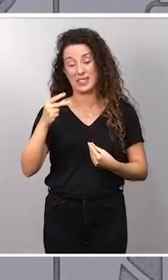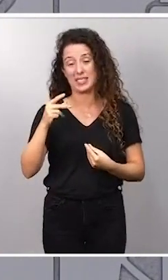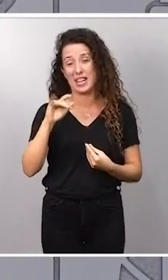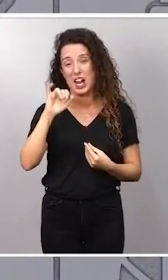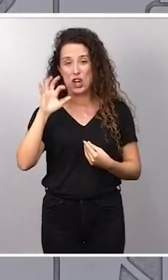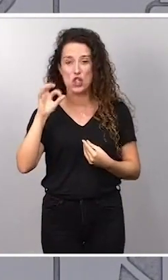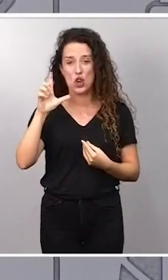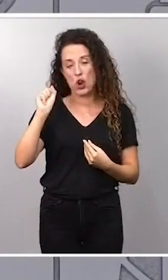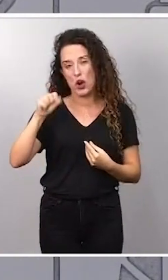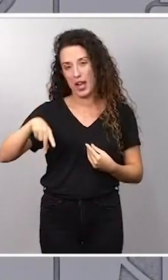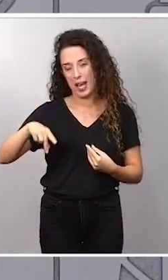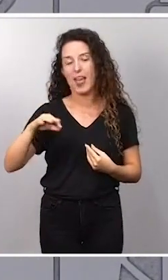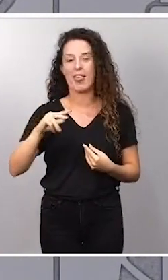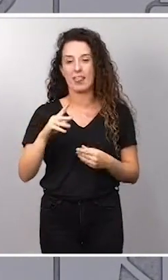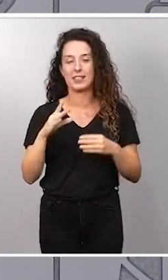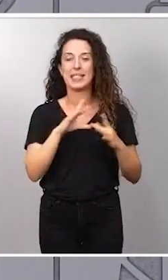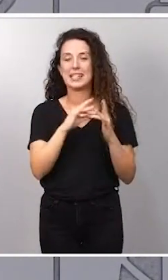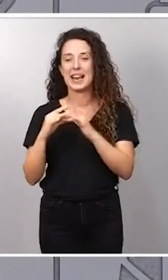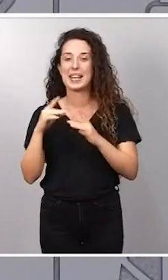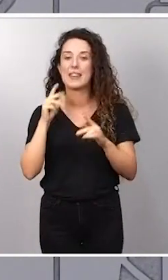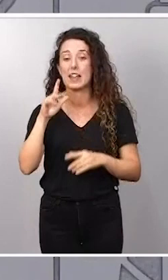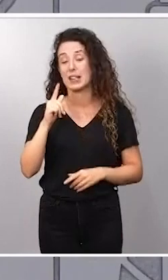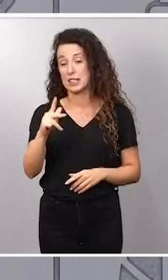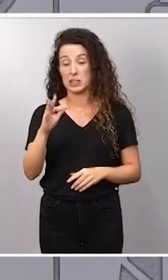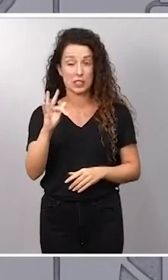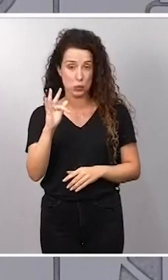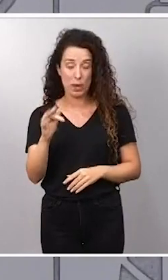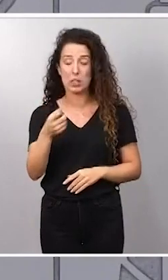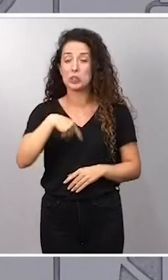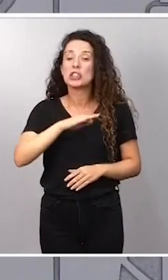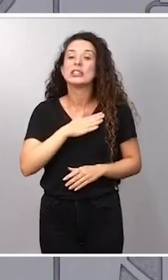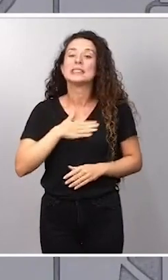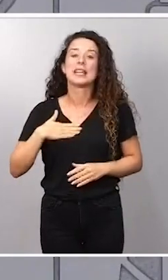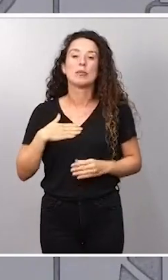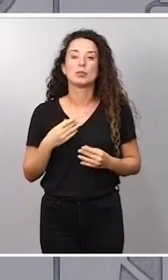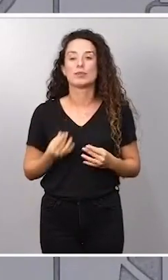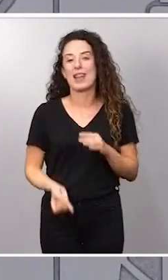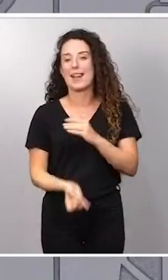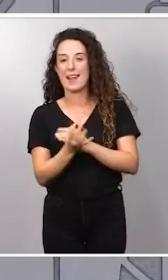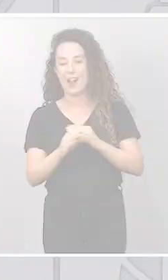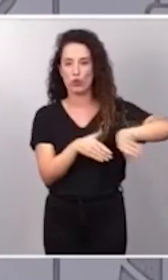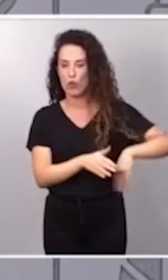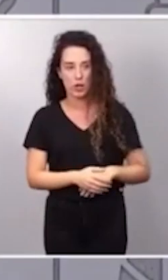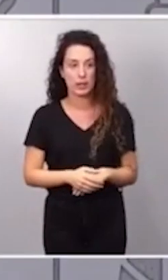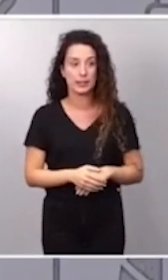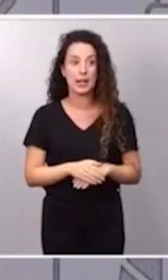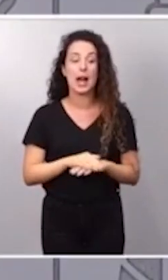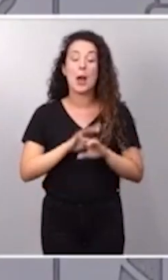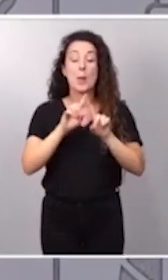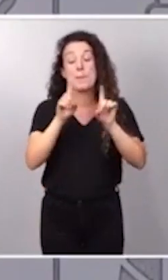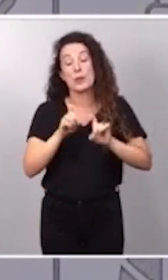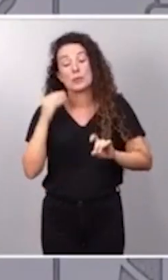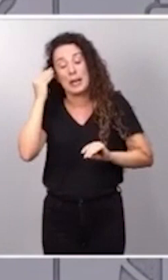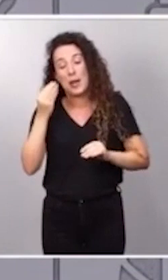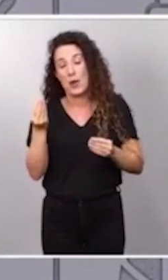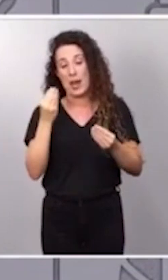con la líder del Partido de Sumar, que es la formación con la que aspiramos a reeditar un nuevo Gobierno de coalición progresista. Me anticipo a decirles que,